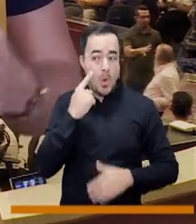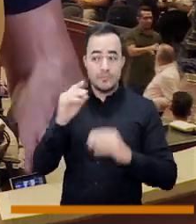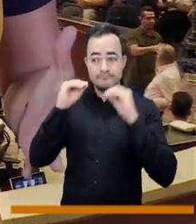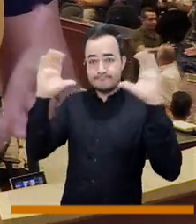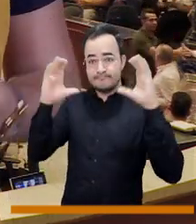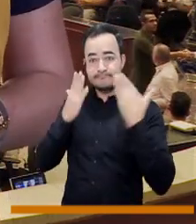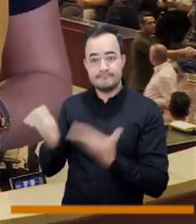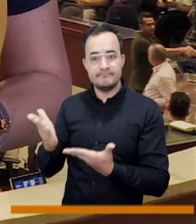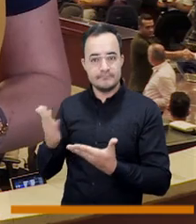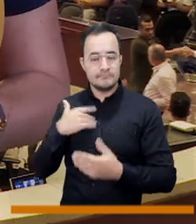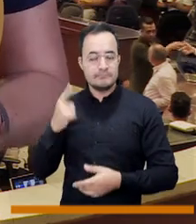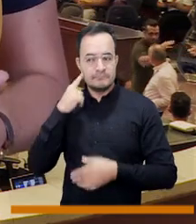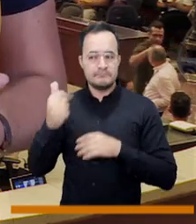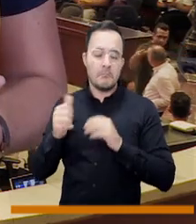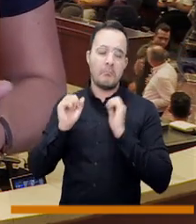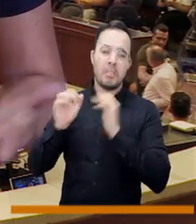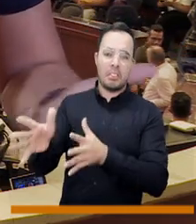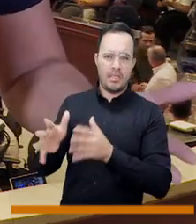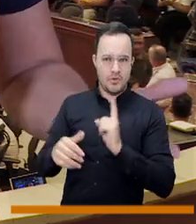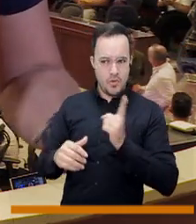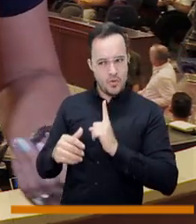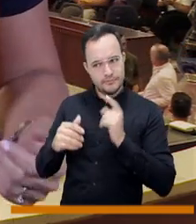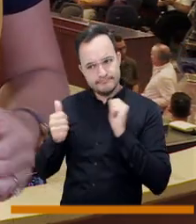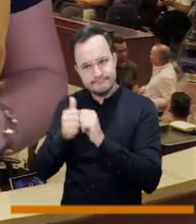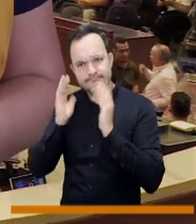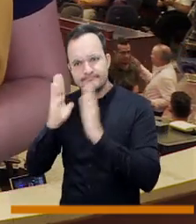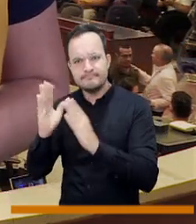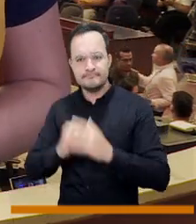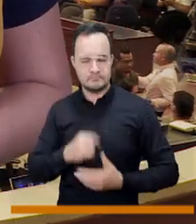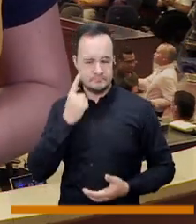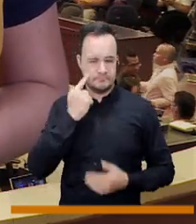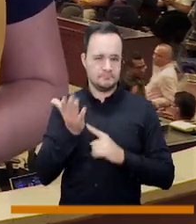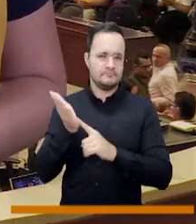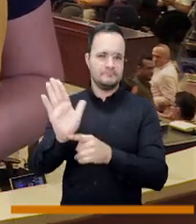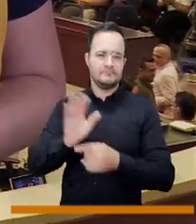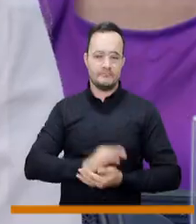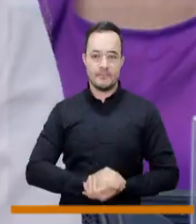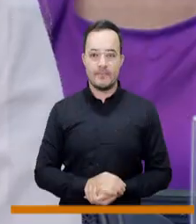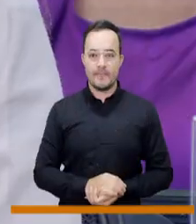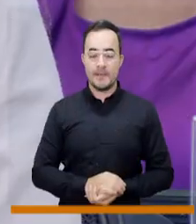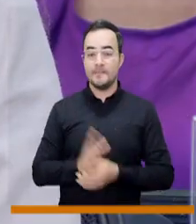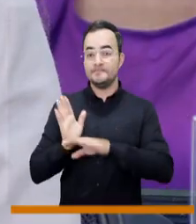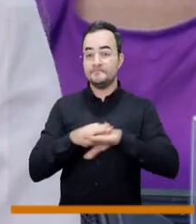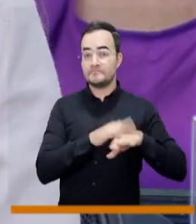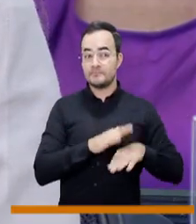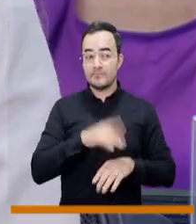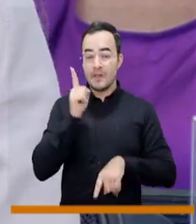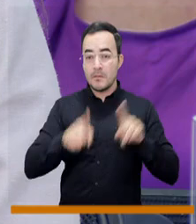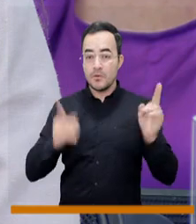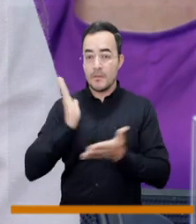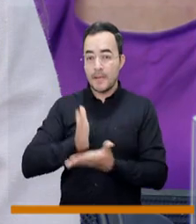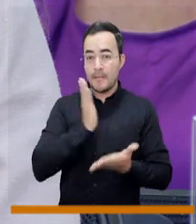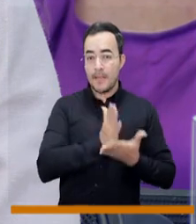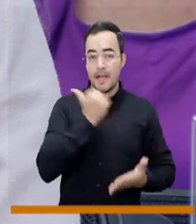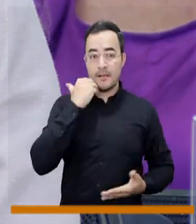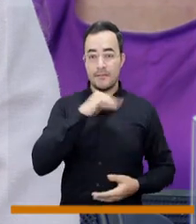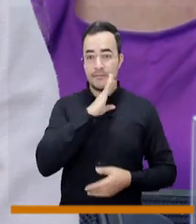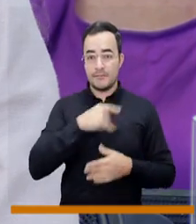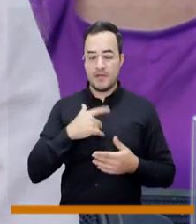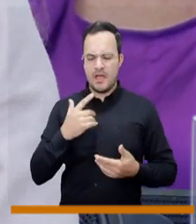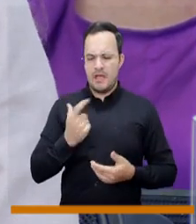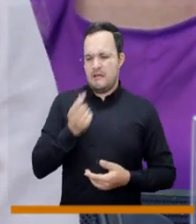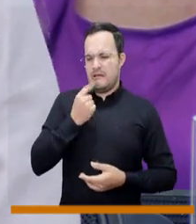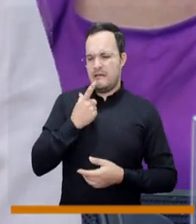atención a actuar para acompañar a aquellas personas que la padecen y a prevenir. Veamos. No es como otras enfermedades en las que